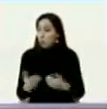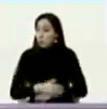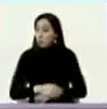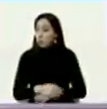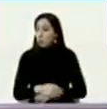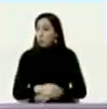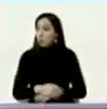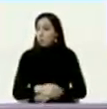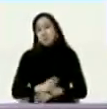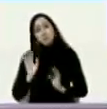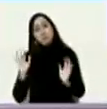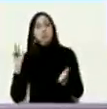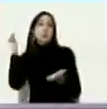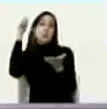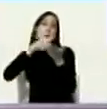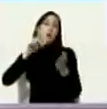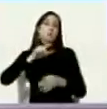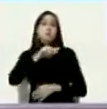llegaremos allá